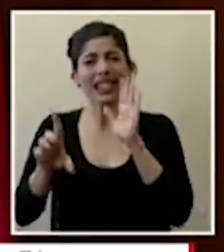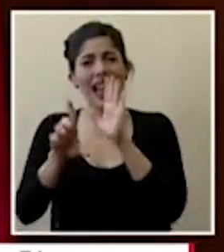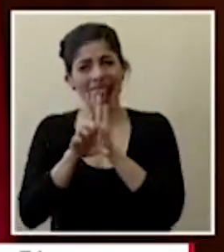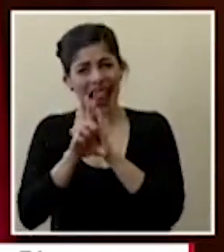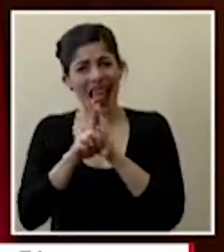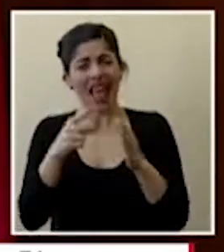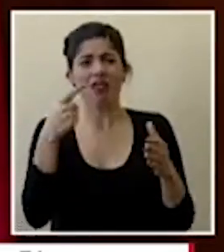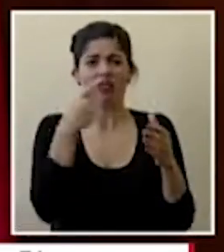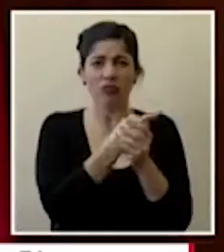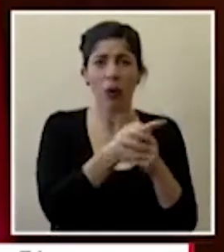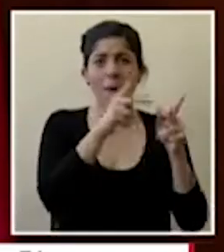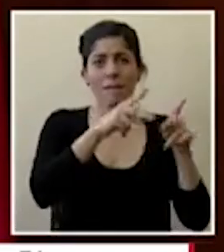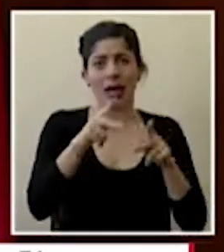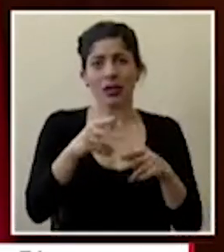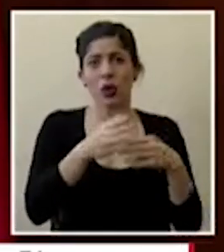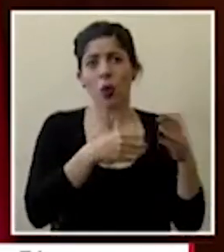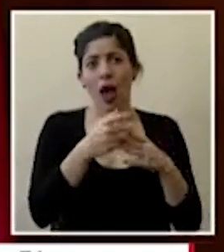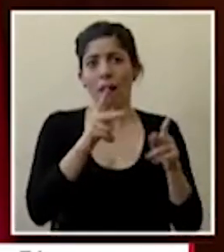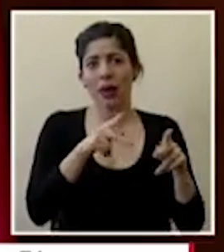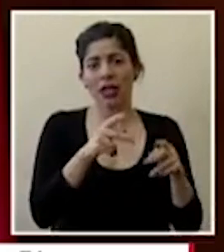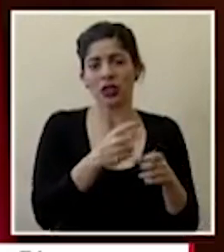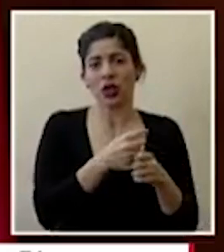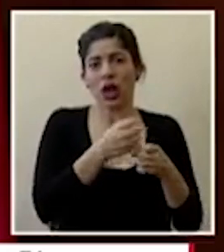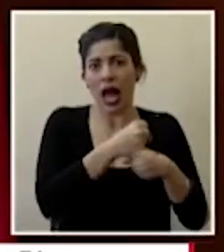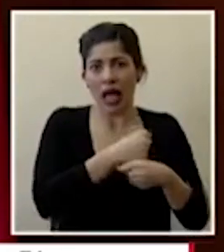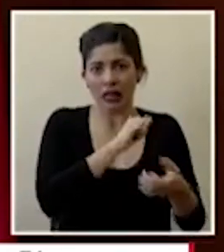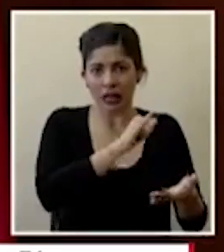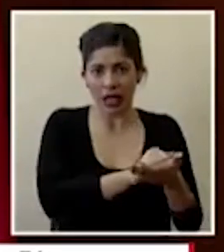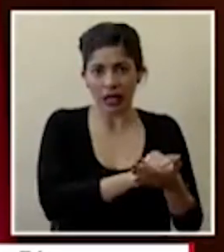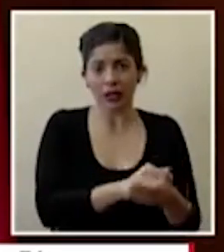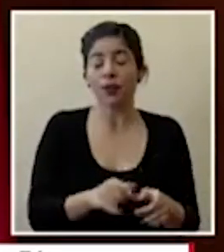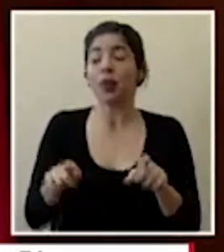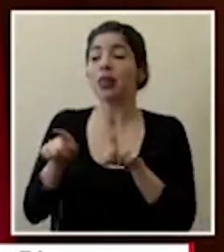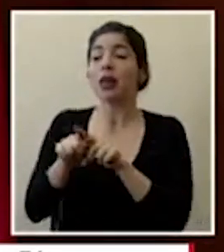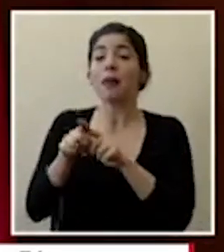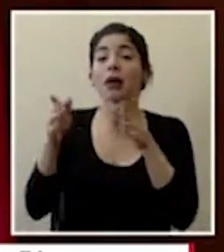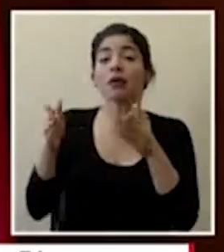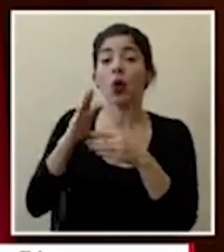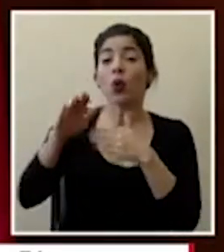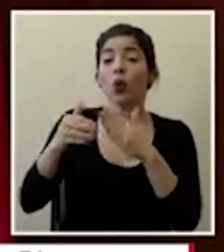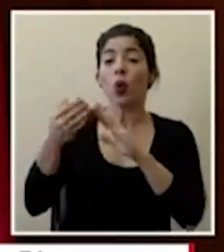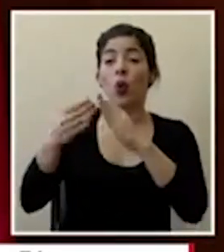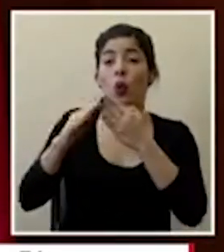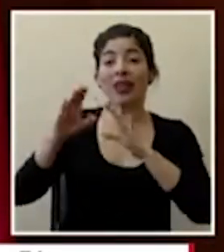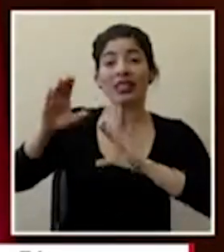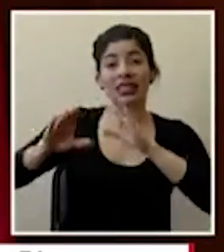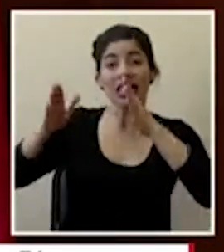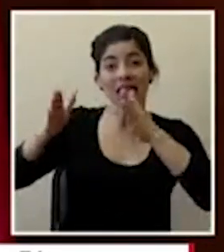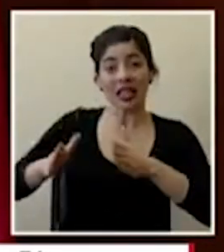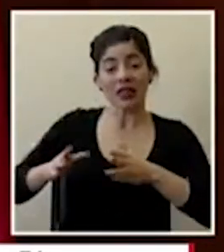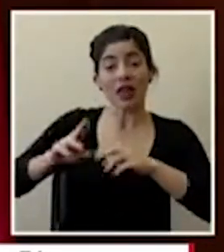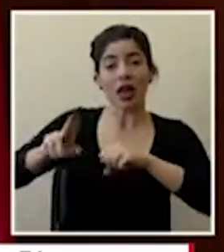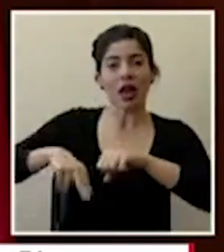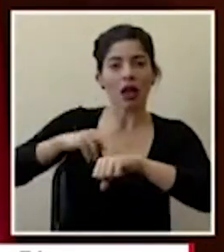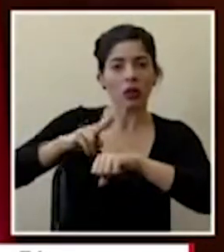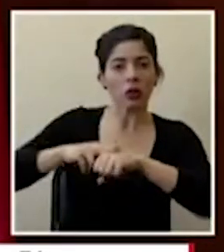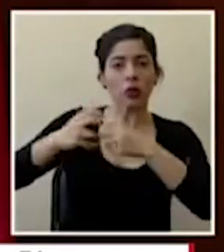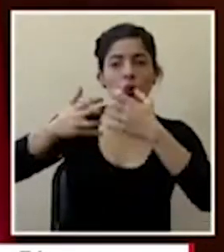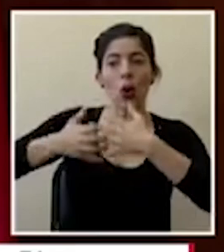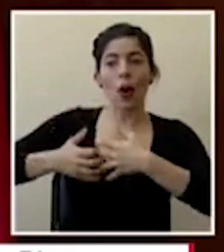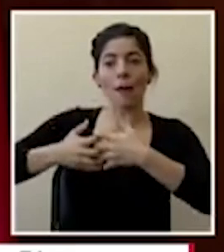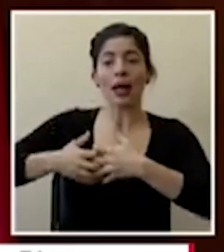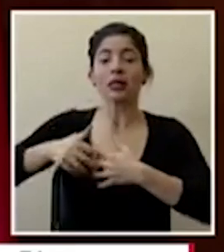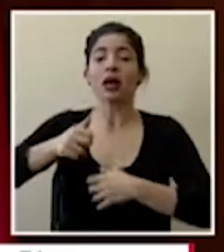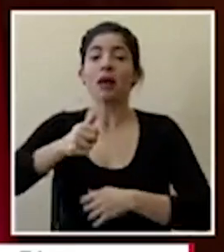inescrupulosa lo estén haciendo por otra parte instar a toda la comunidad científica nacional de empresas privadas y